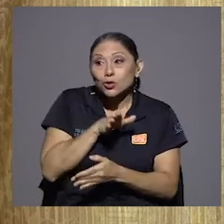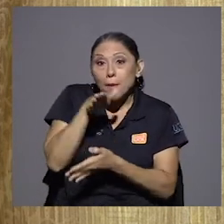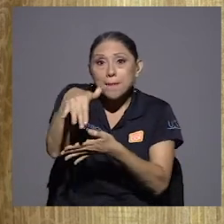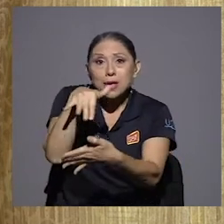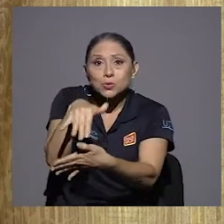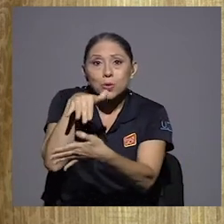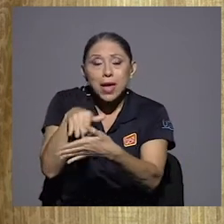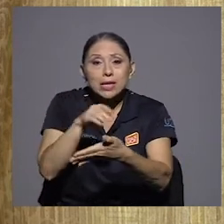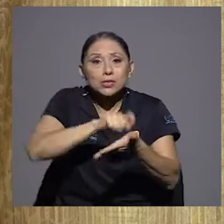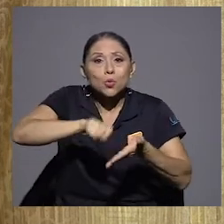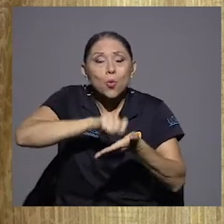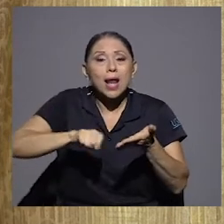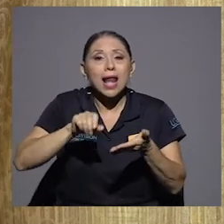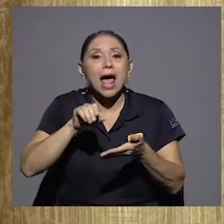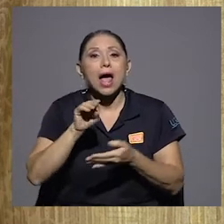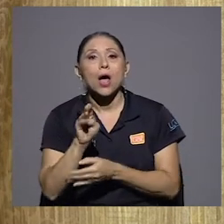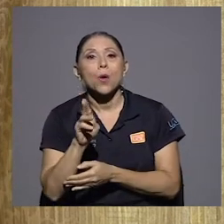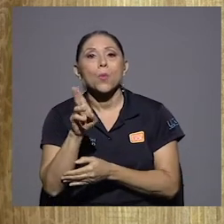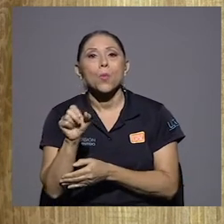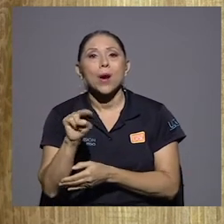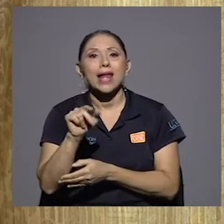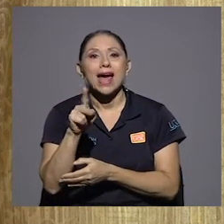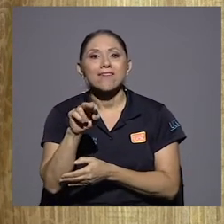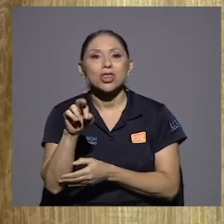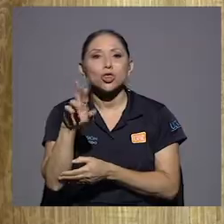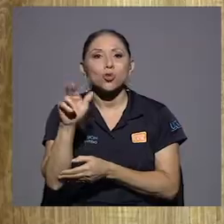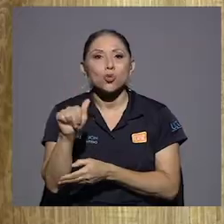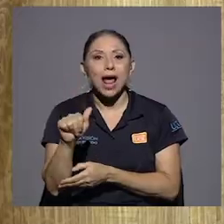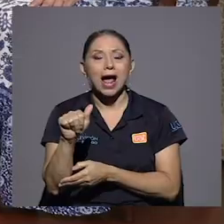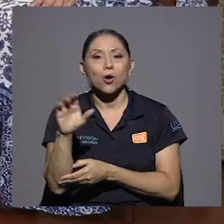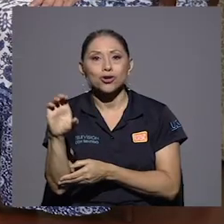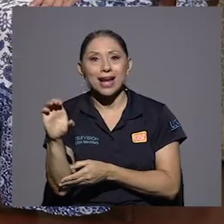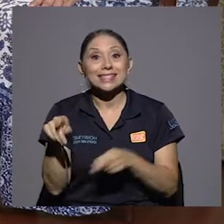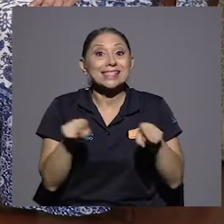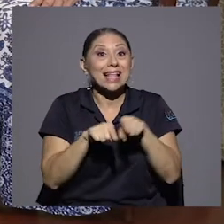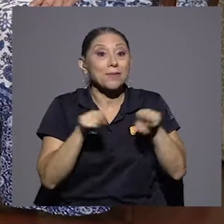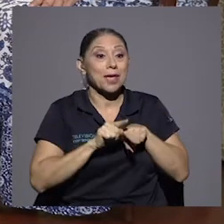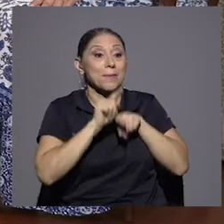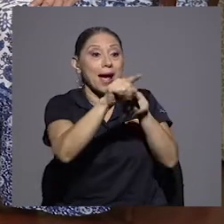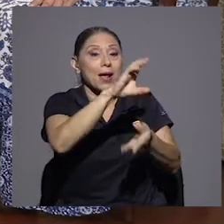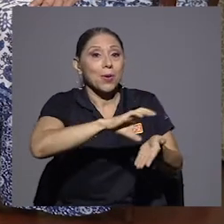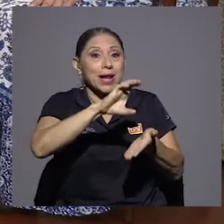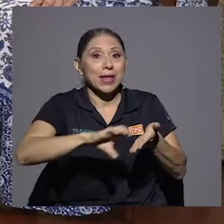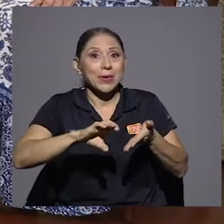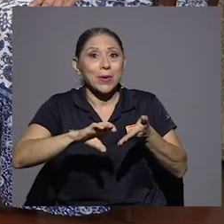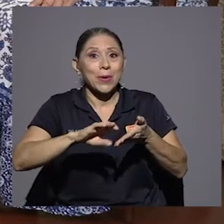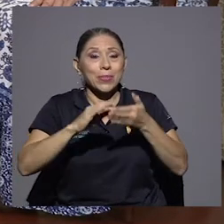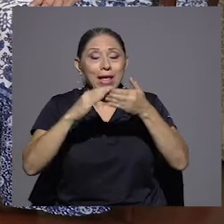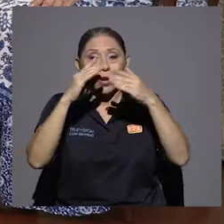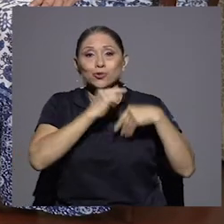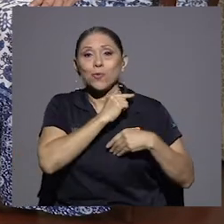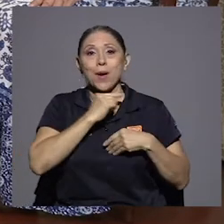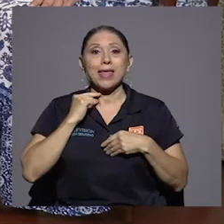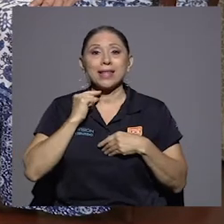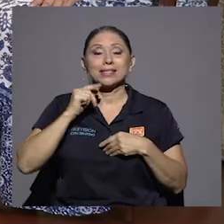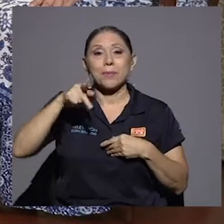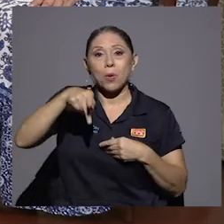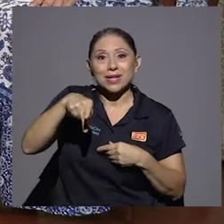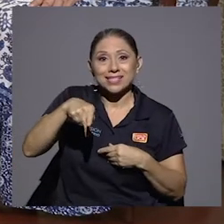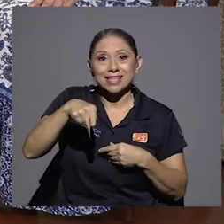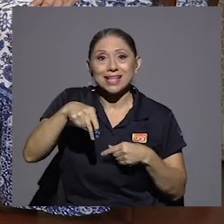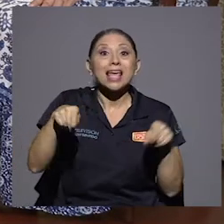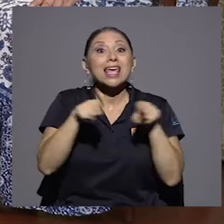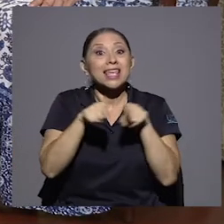Ajá. Va también al seminario de los padres paulistas. Ajá. Y de inmediato va a la misma